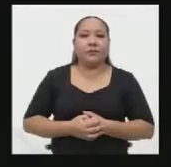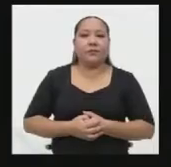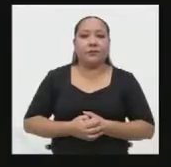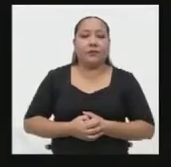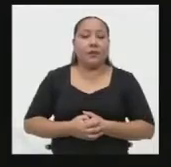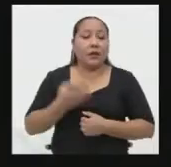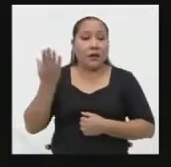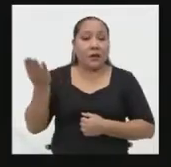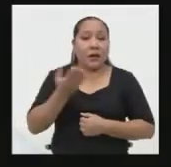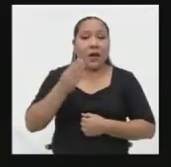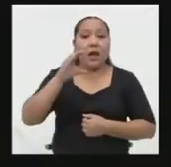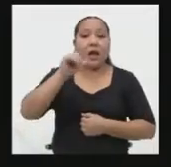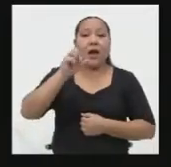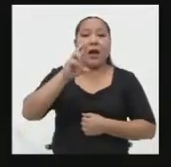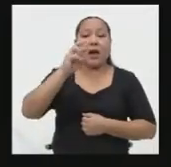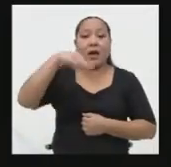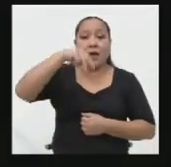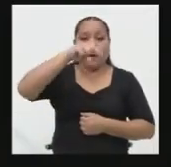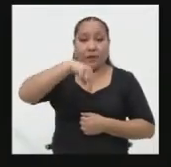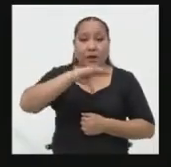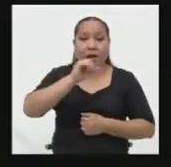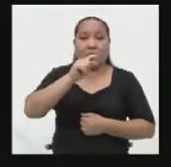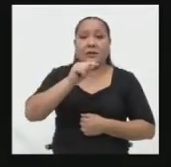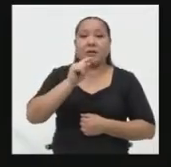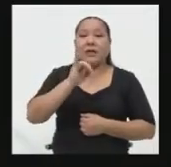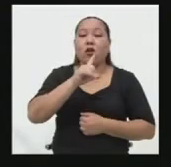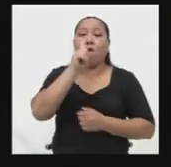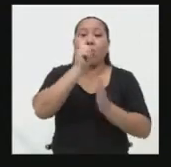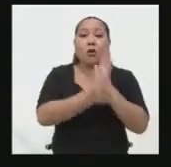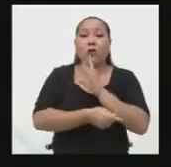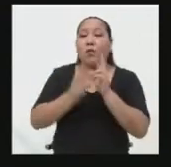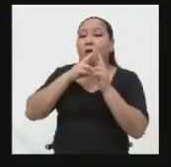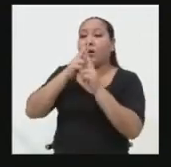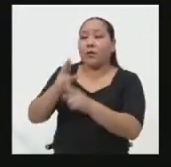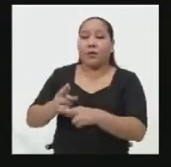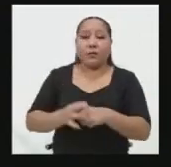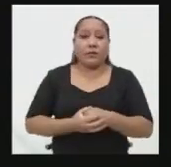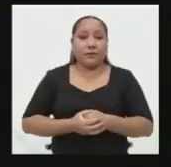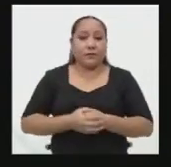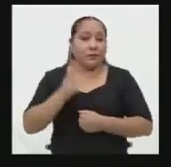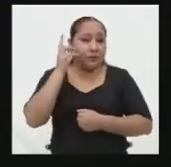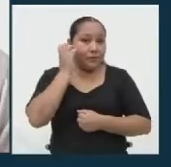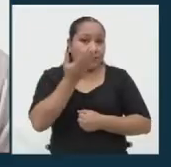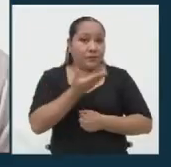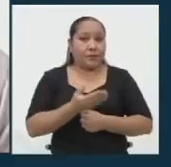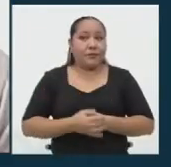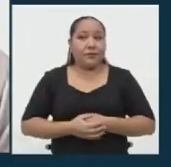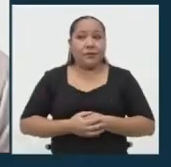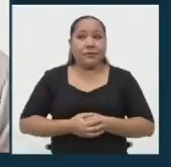La candidata Carmen Castillo y Ataco tiene un minuto para su dúplica, así que la escuchamos.